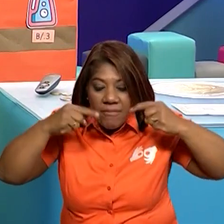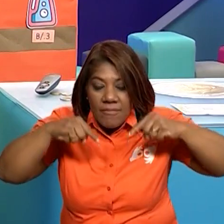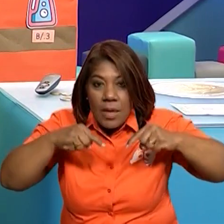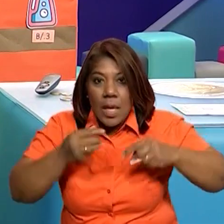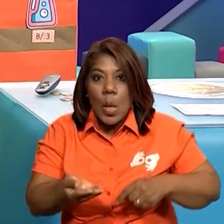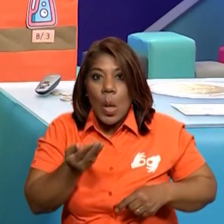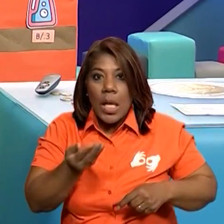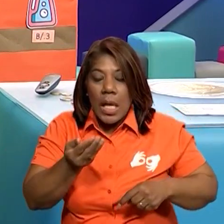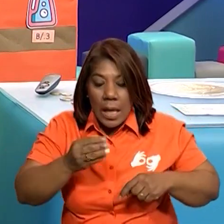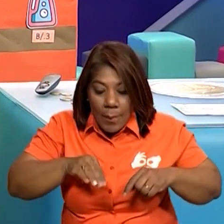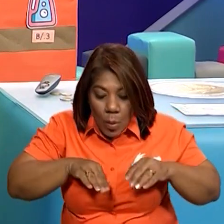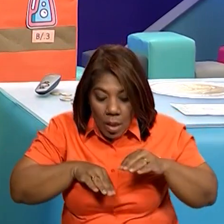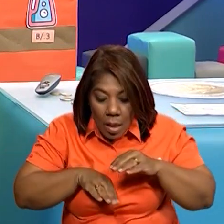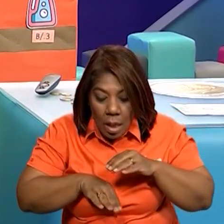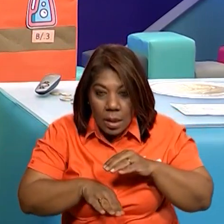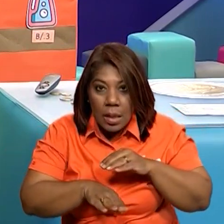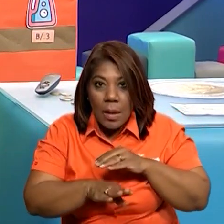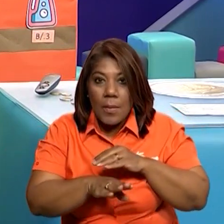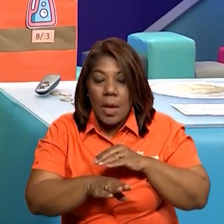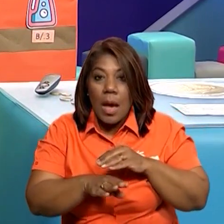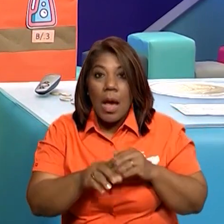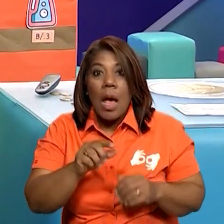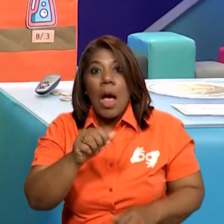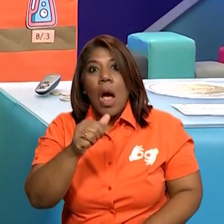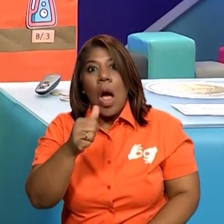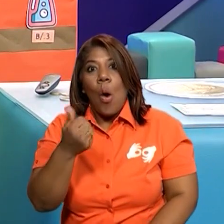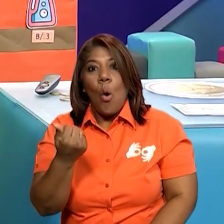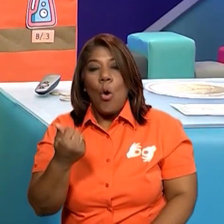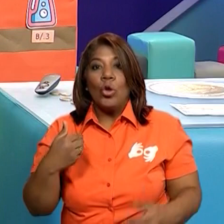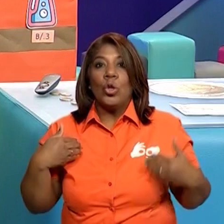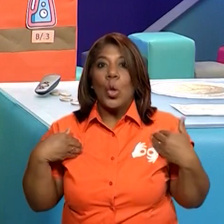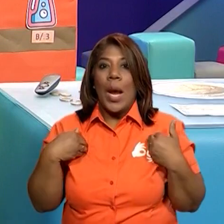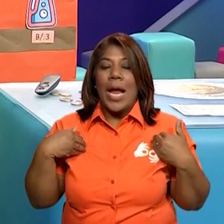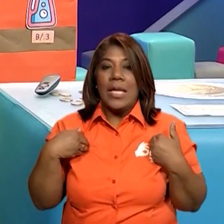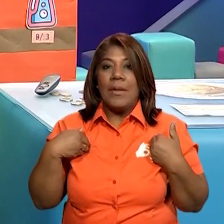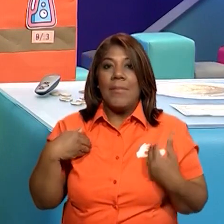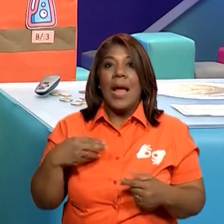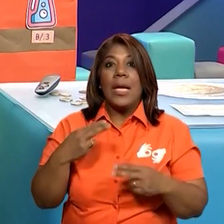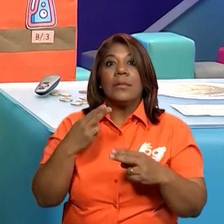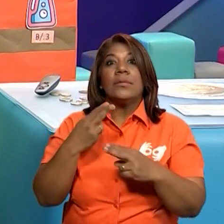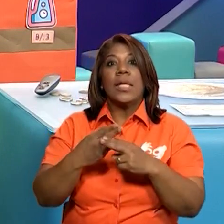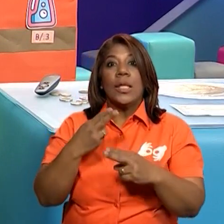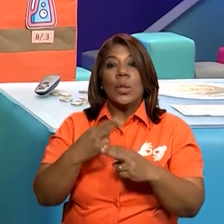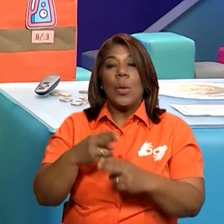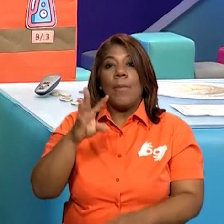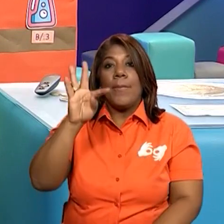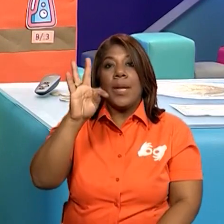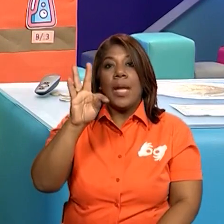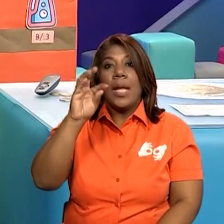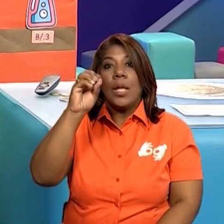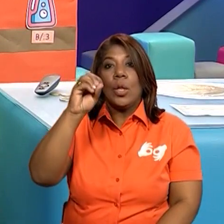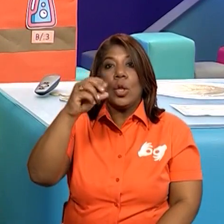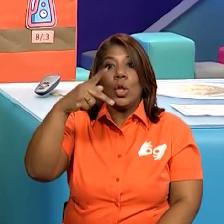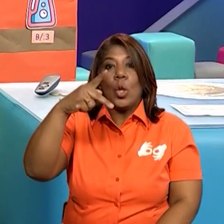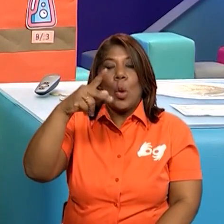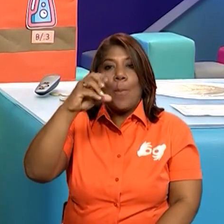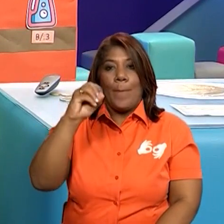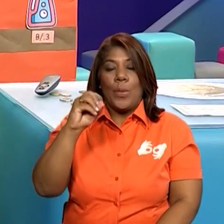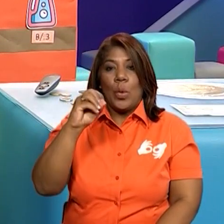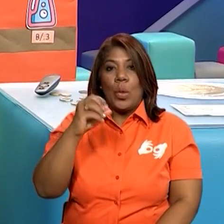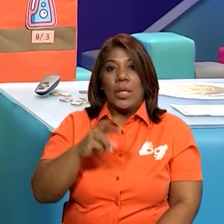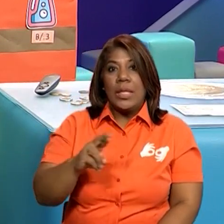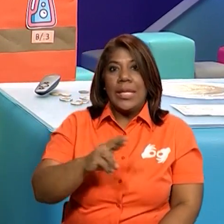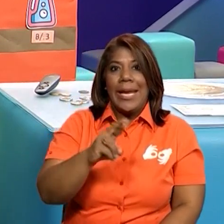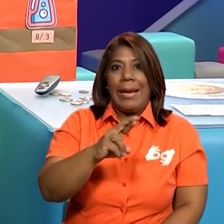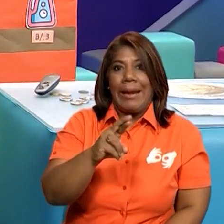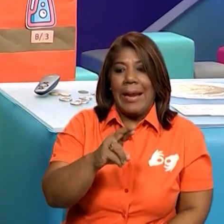vio al señor Topo. Sí, al señor que está aquí. Pero el ratoncito era un poco tímido y no